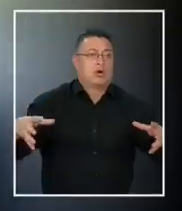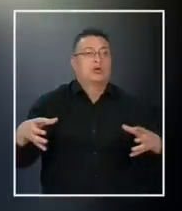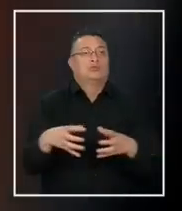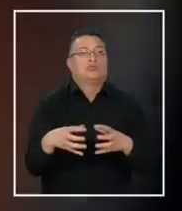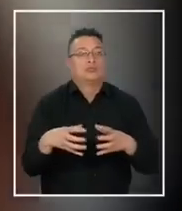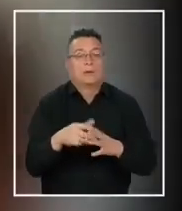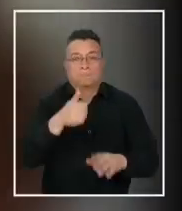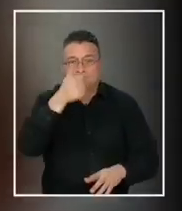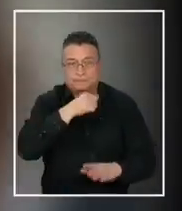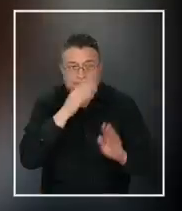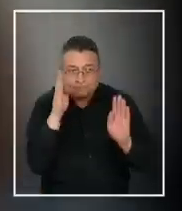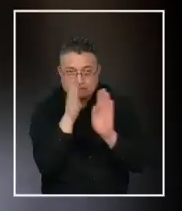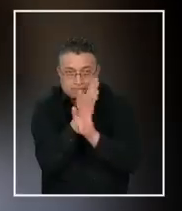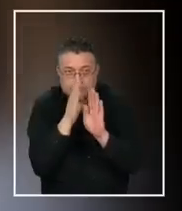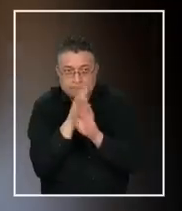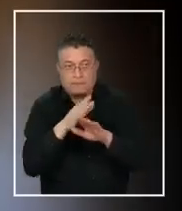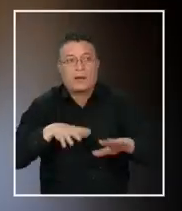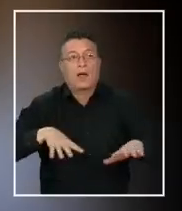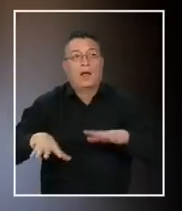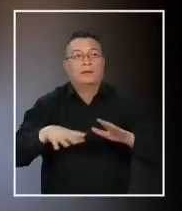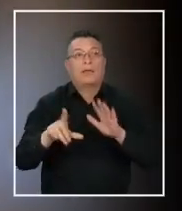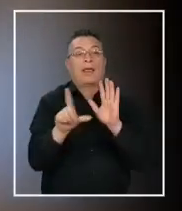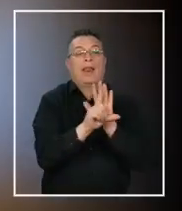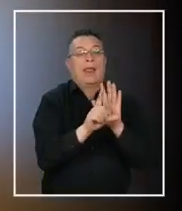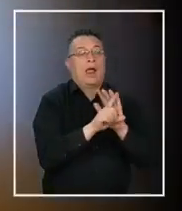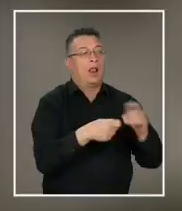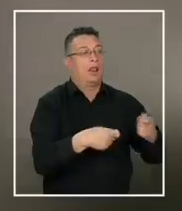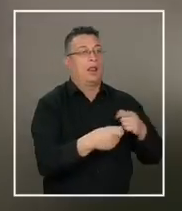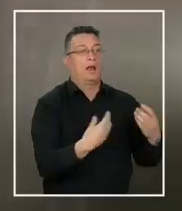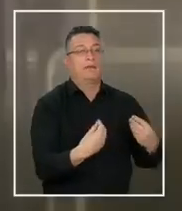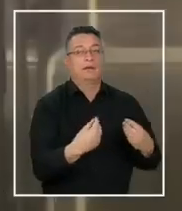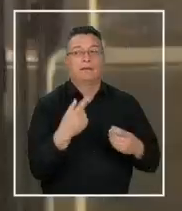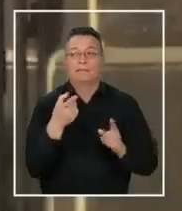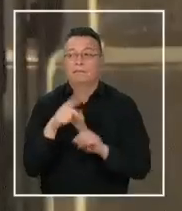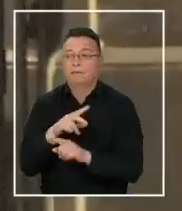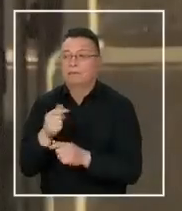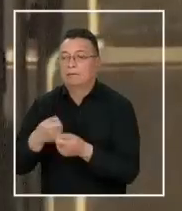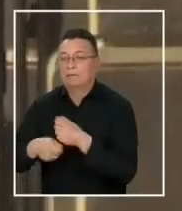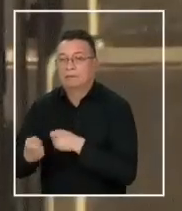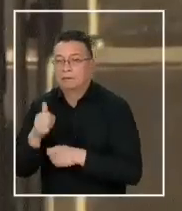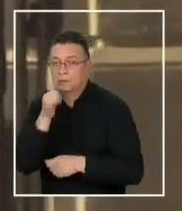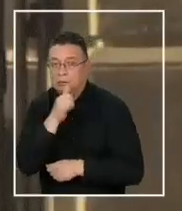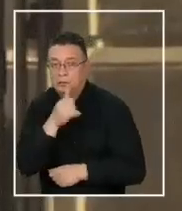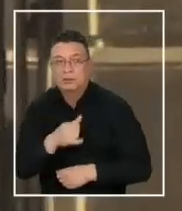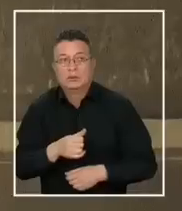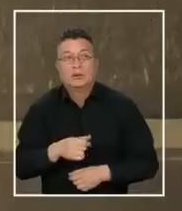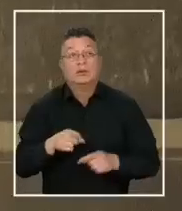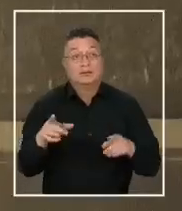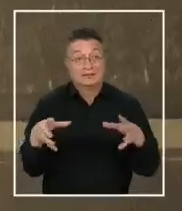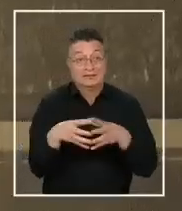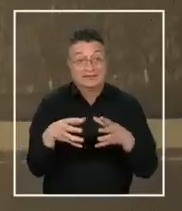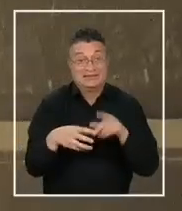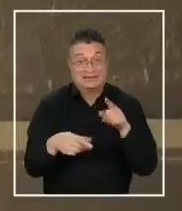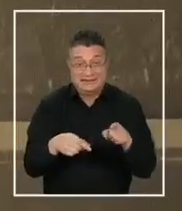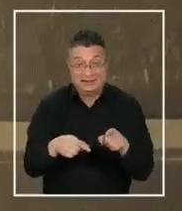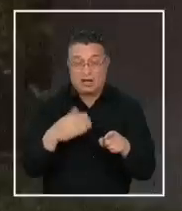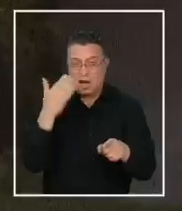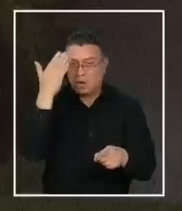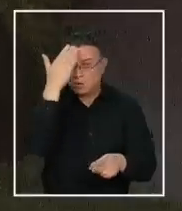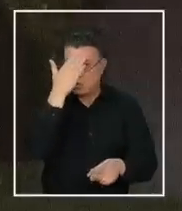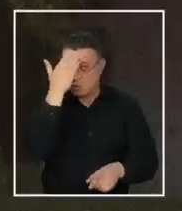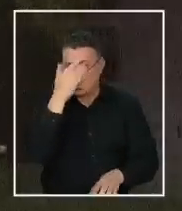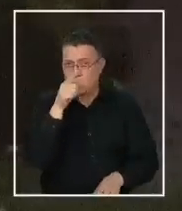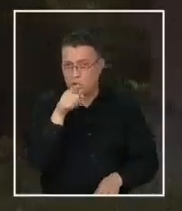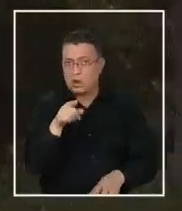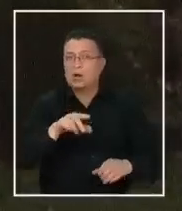logran ocultar, mezclando actividades lícitas con ilícitas. Por este tipo de agrupaciones es que hay preocupación y a